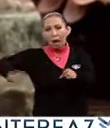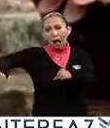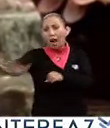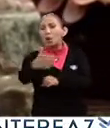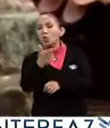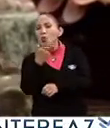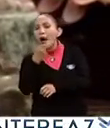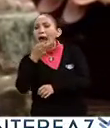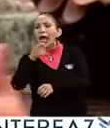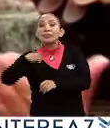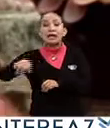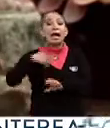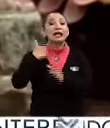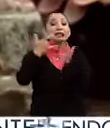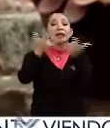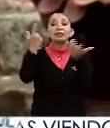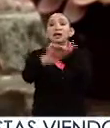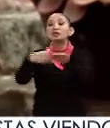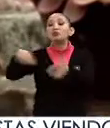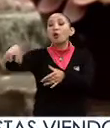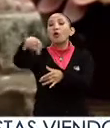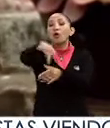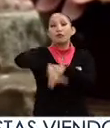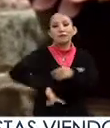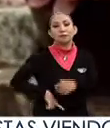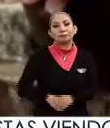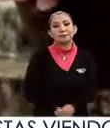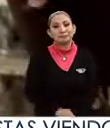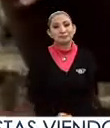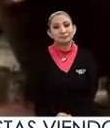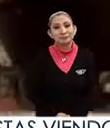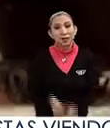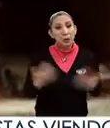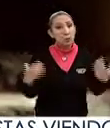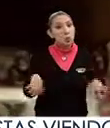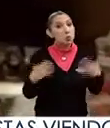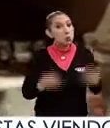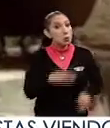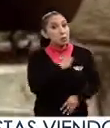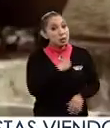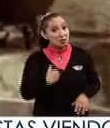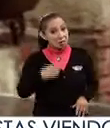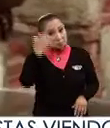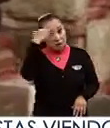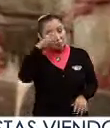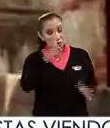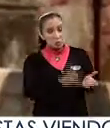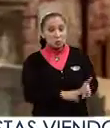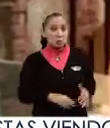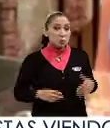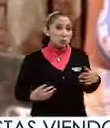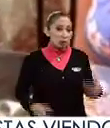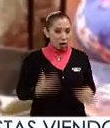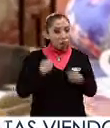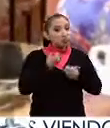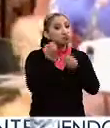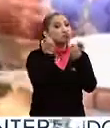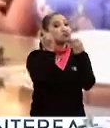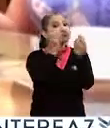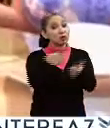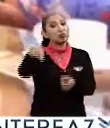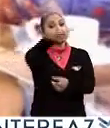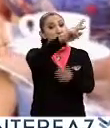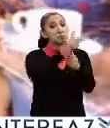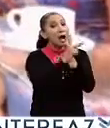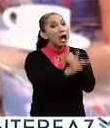guaraní en nuestras instituciones del Estado. Ministra, sin duda alguna una experiencia valiosísima que compartir con el resto